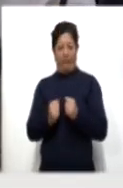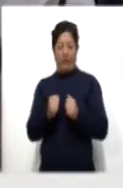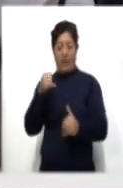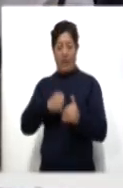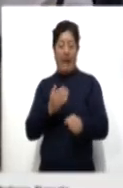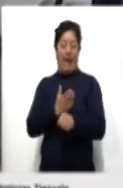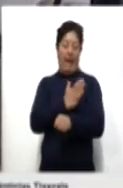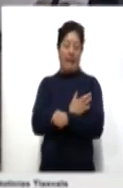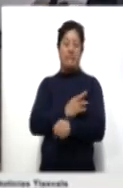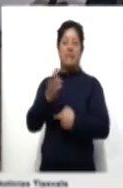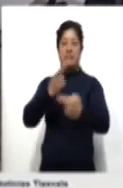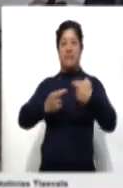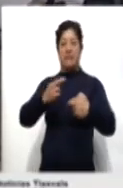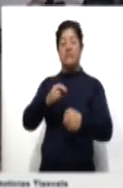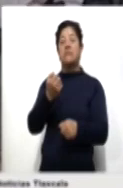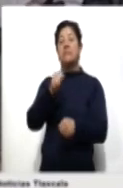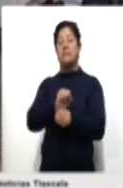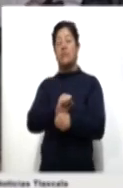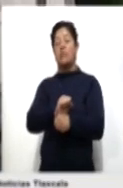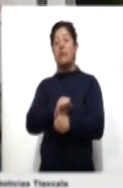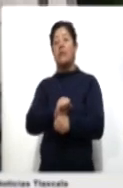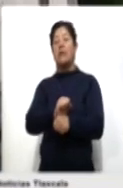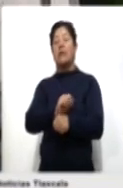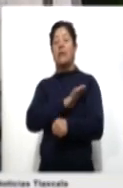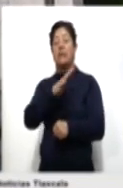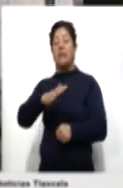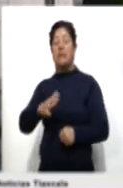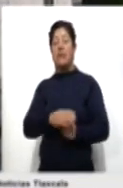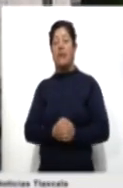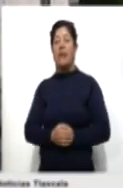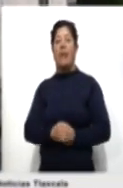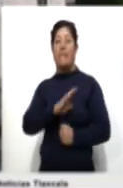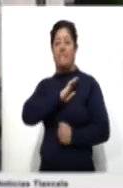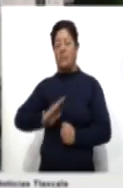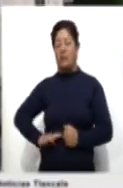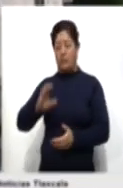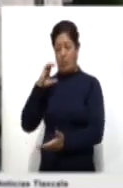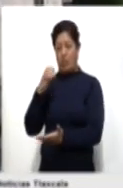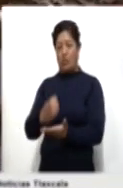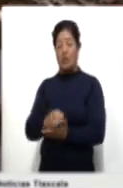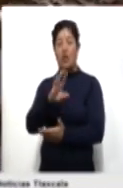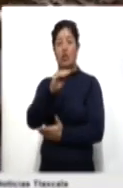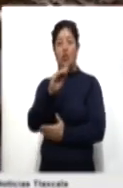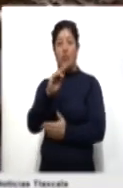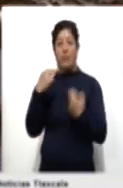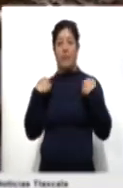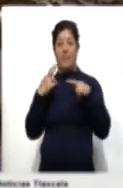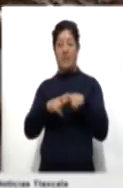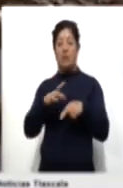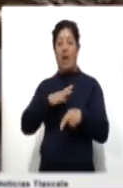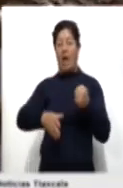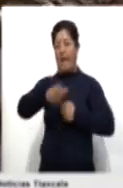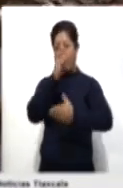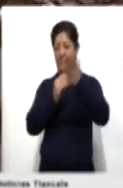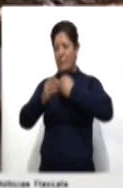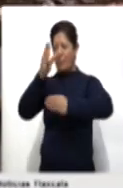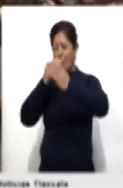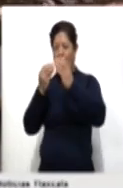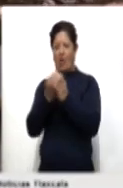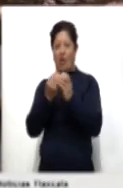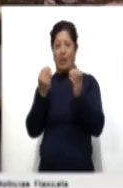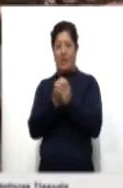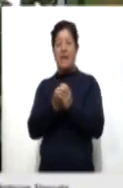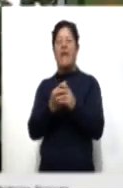regreso. En la secundaria general Miguel Enelira, ubicada en el municipio de Contla, al menos 90 profesores ampliarán sus conocimientos en